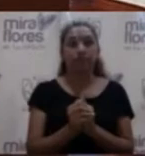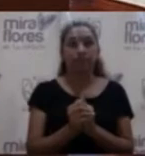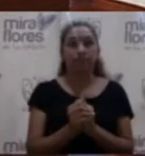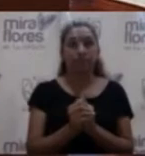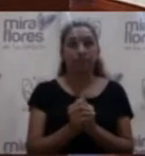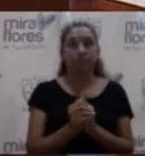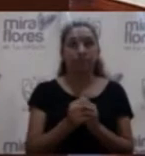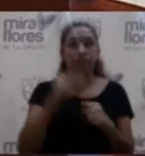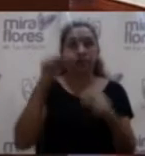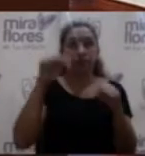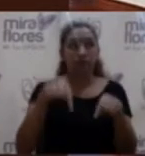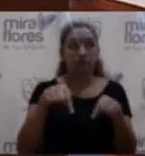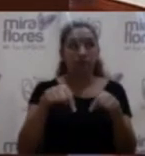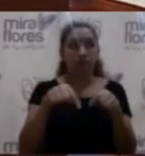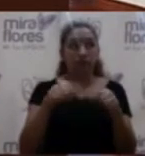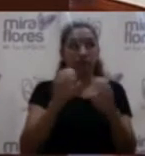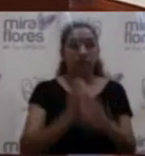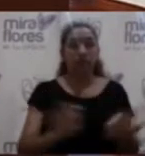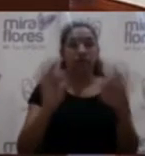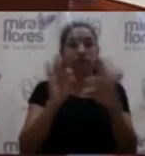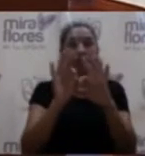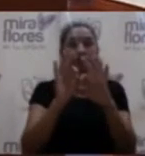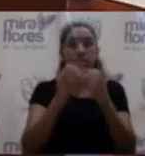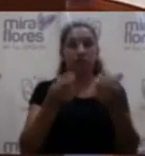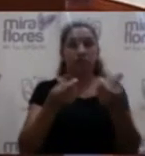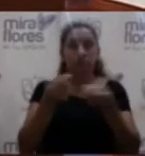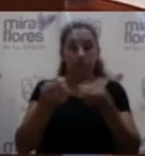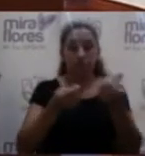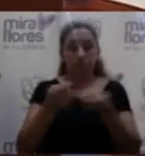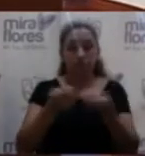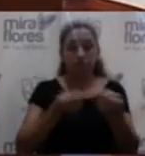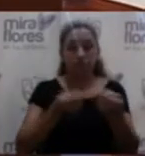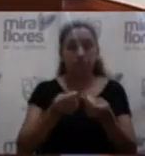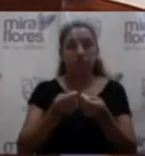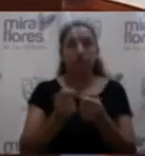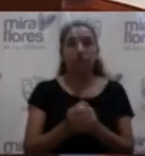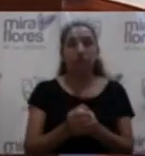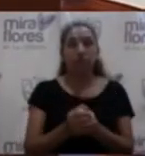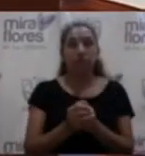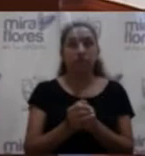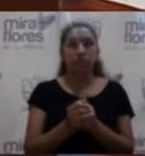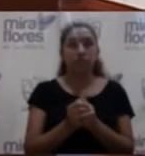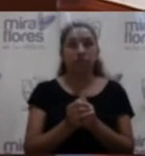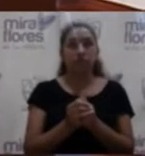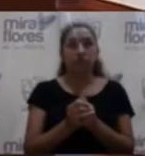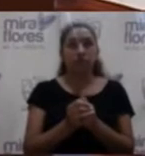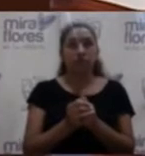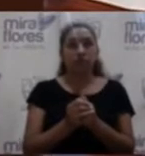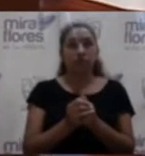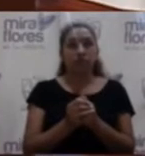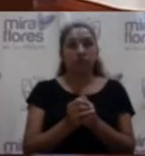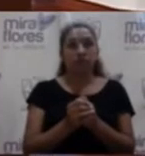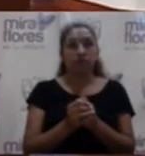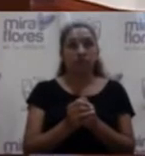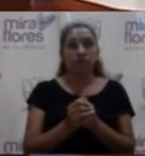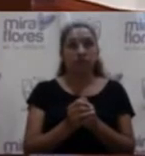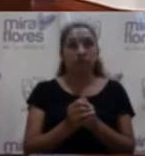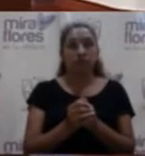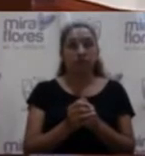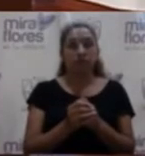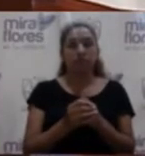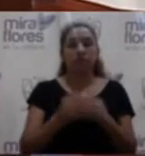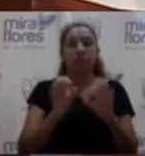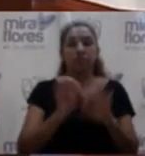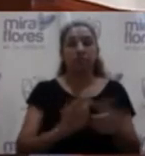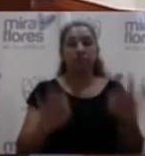Esta cifra va a permitir financiar los siguientes conceptos. En materia de personal y